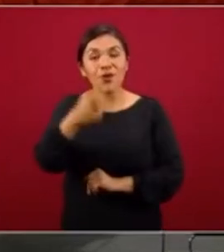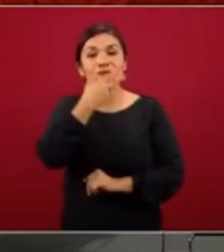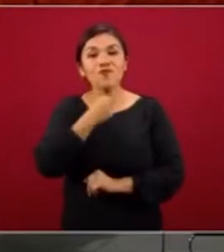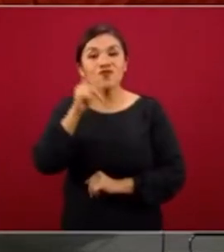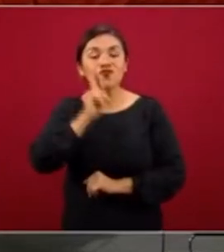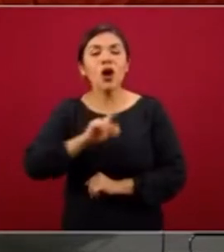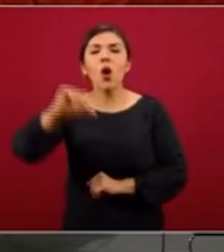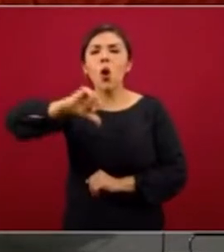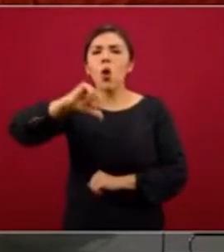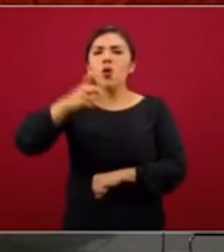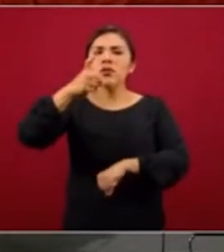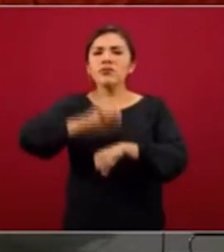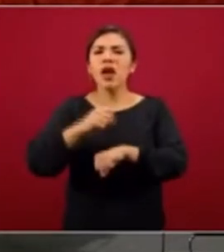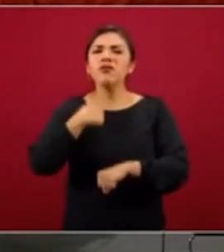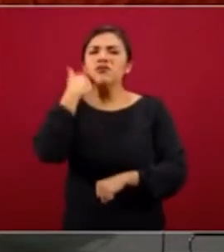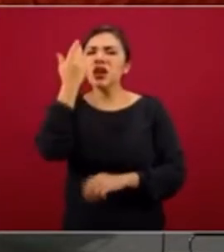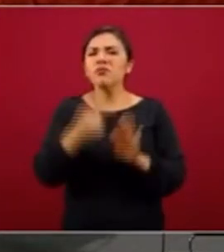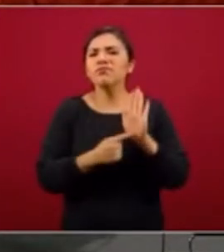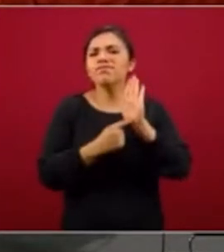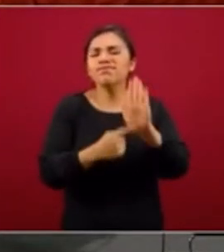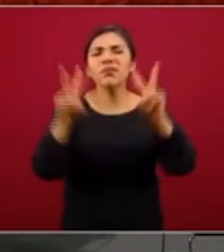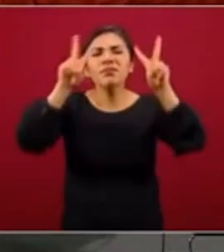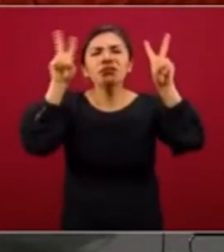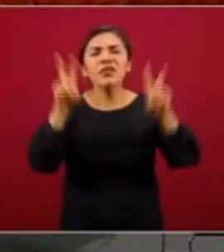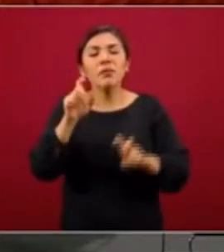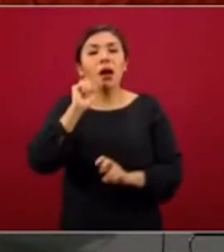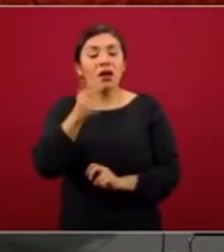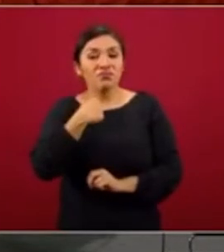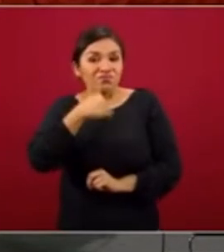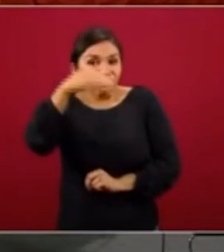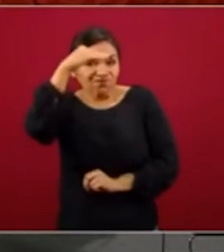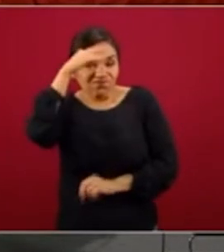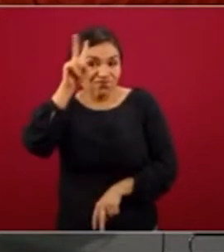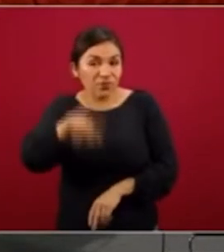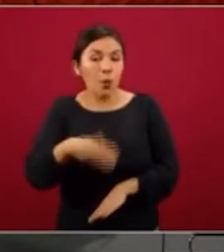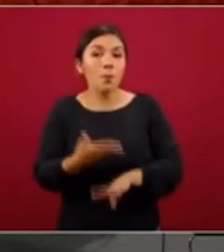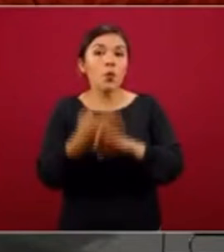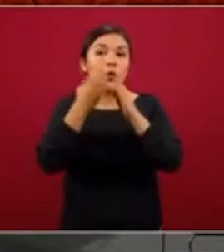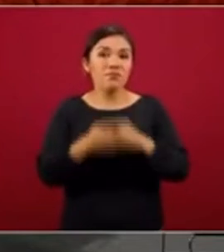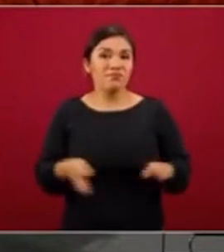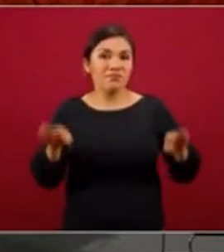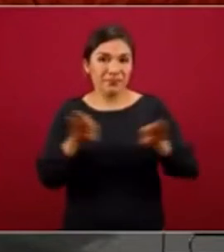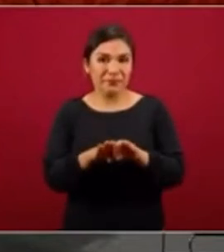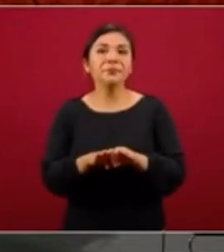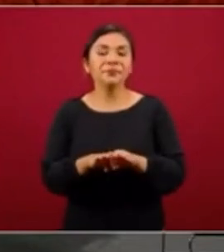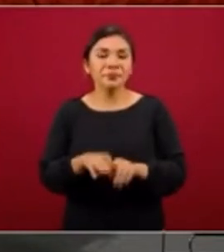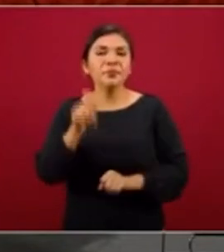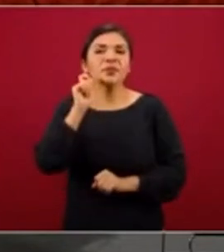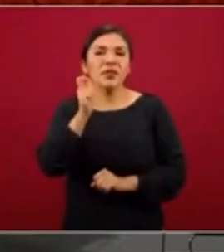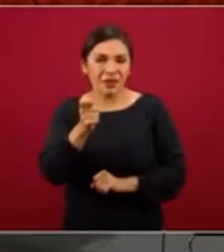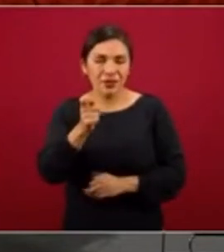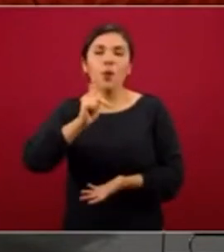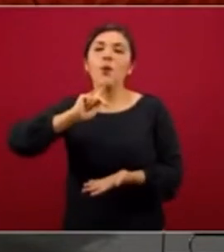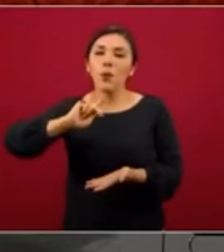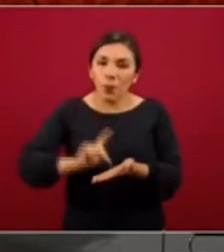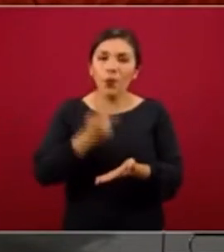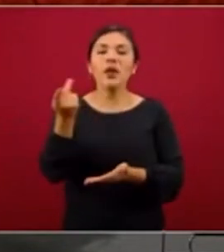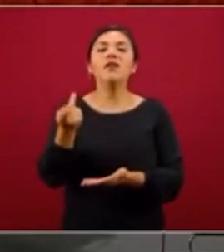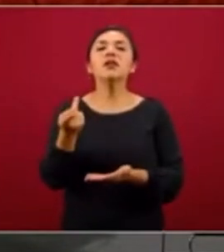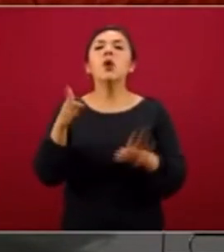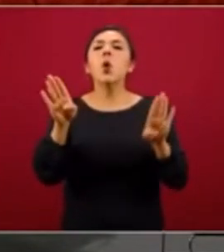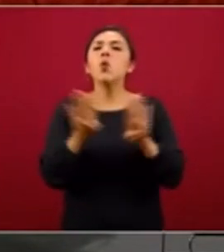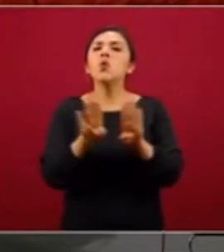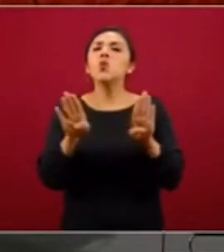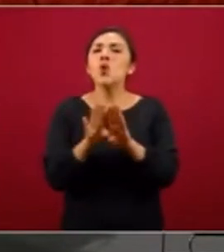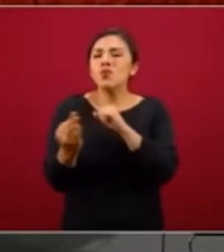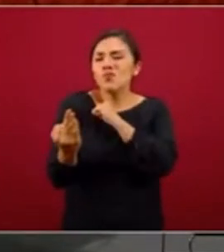El día de hoy queremos presentarles un tema que consideramos sumamente fundamental, que es nuevamente cómo